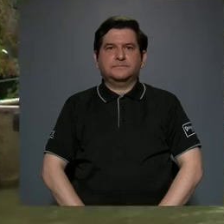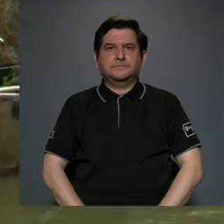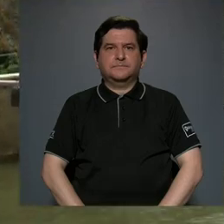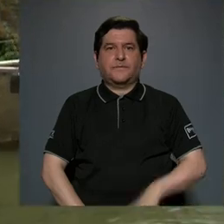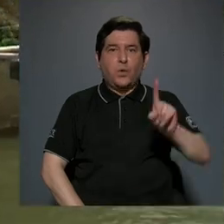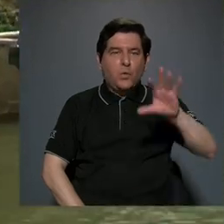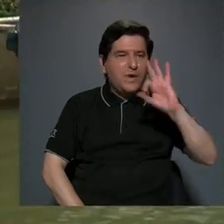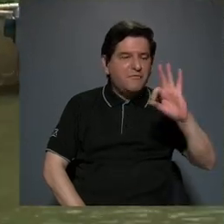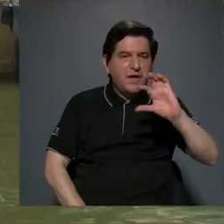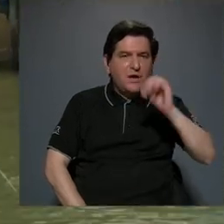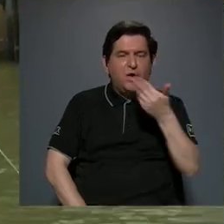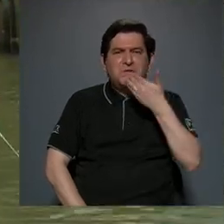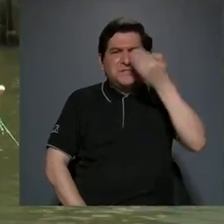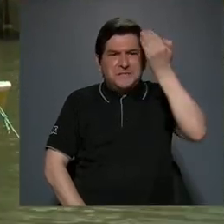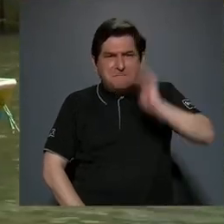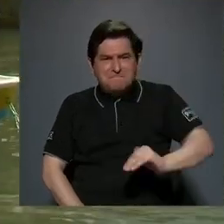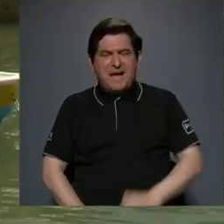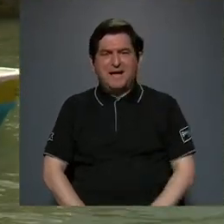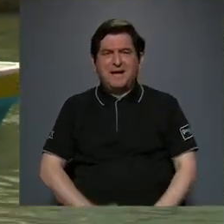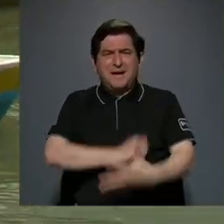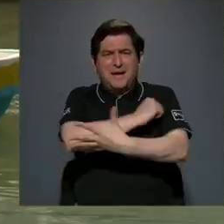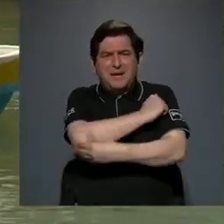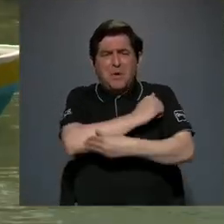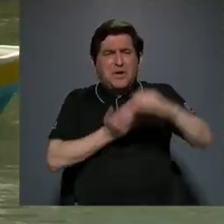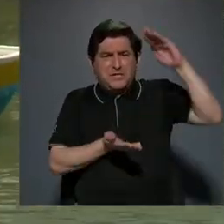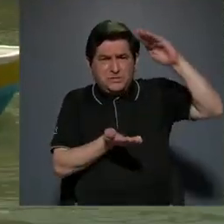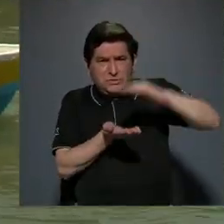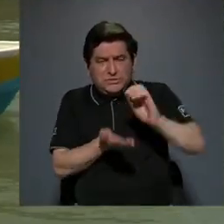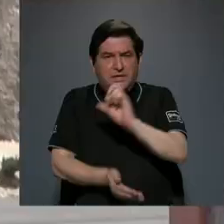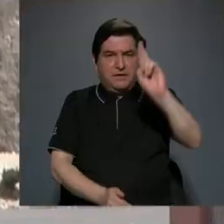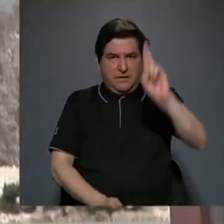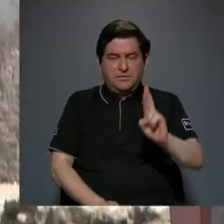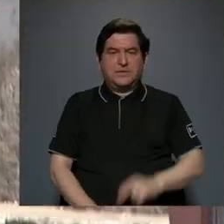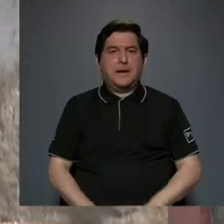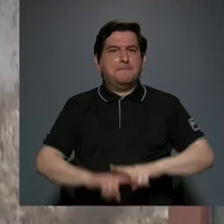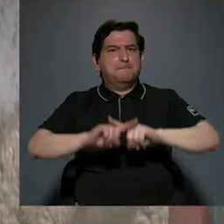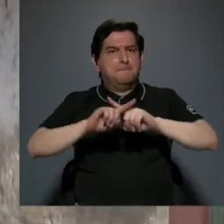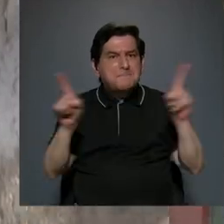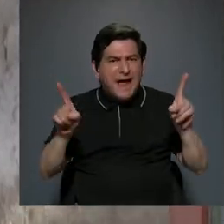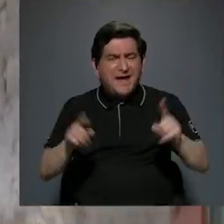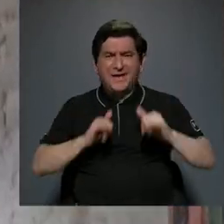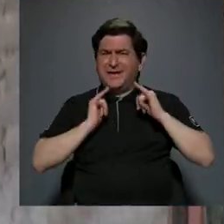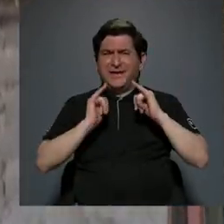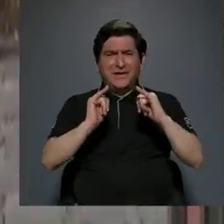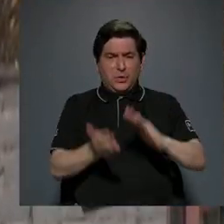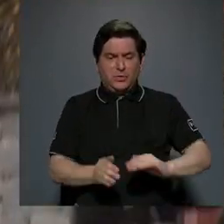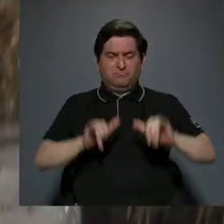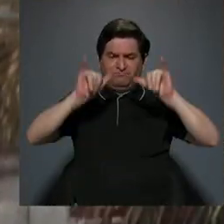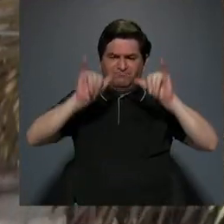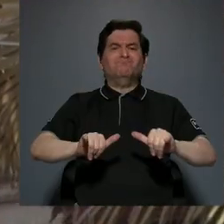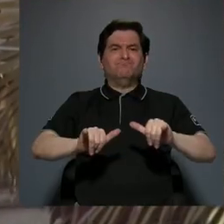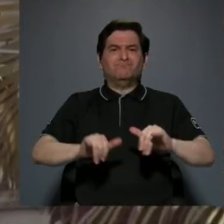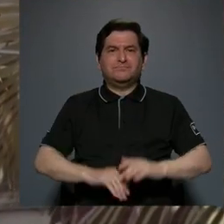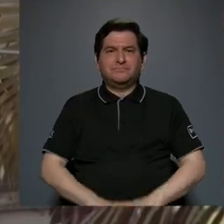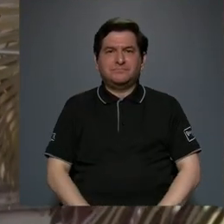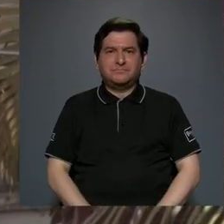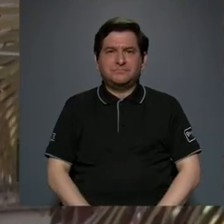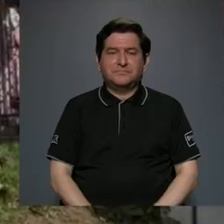Una de cal y otra de arena, la pobreza disminuye en Costa Rica, pero la desigualdad se mantiene.